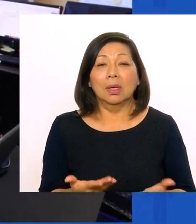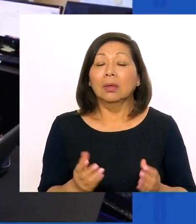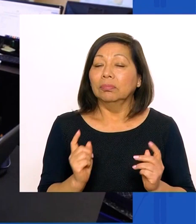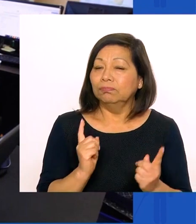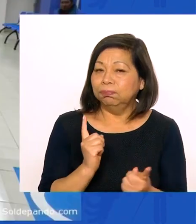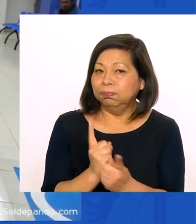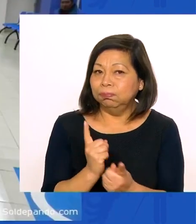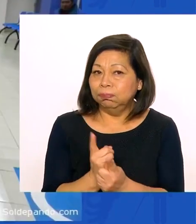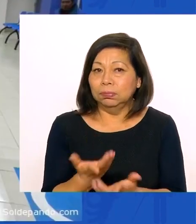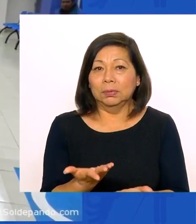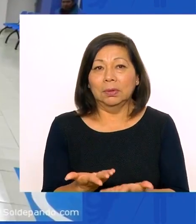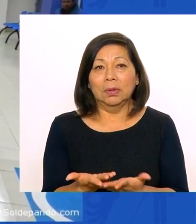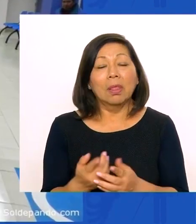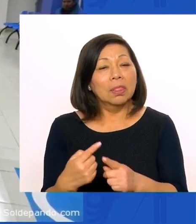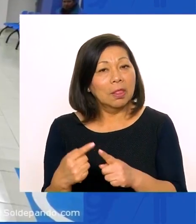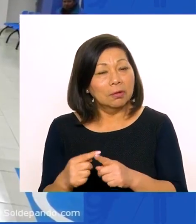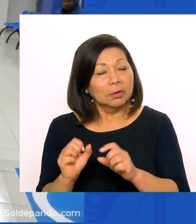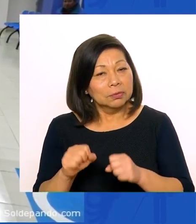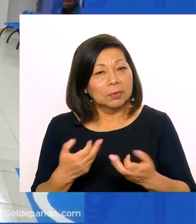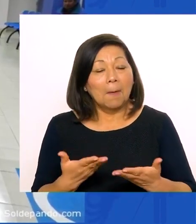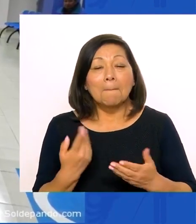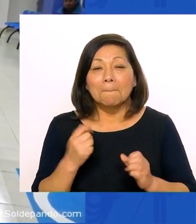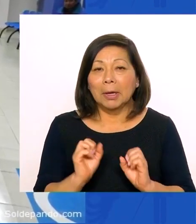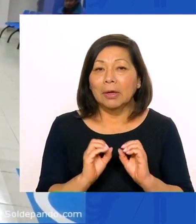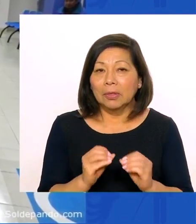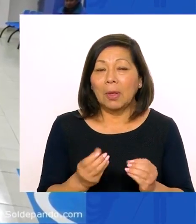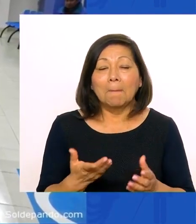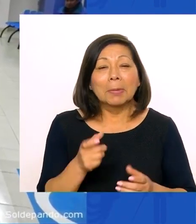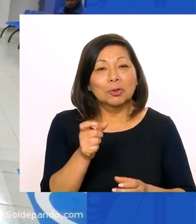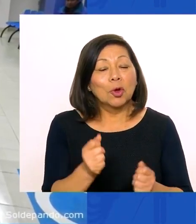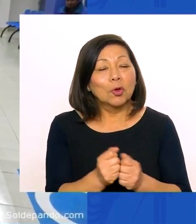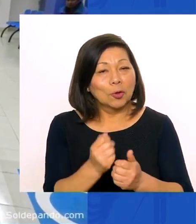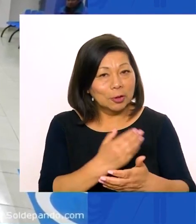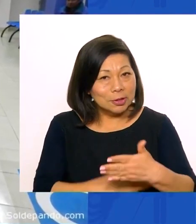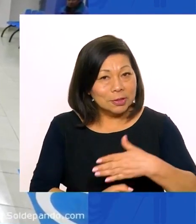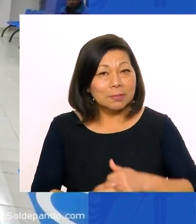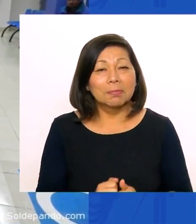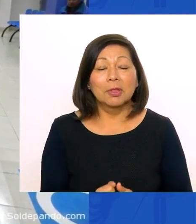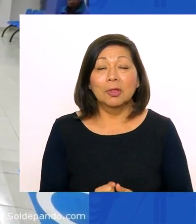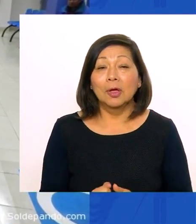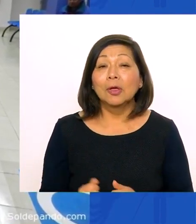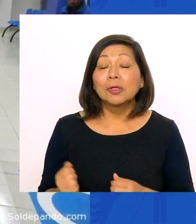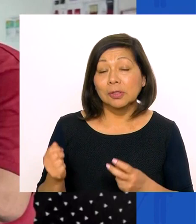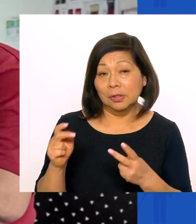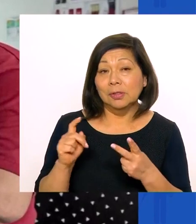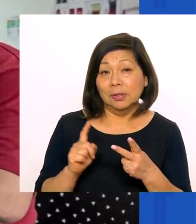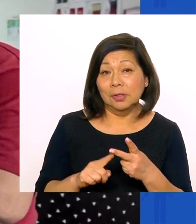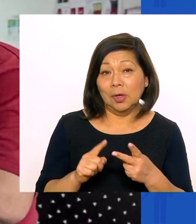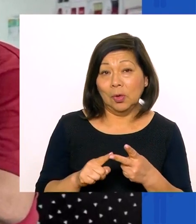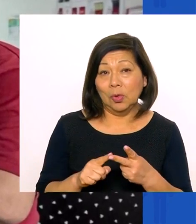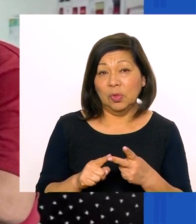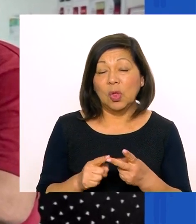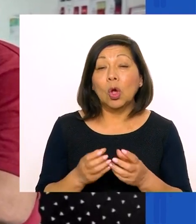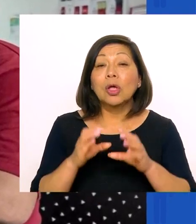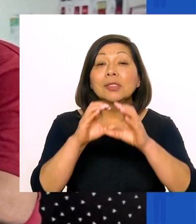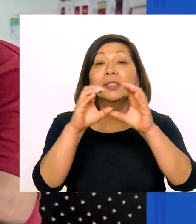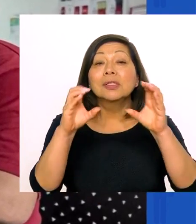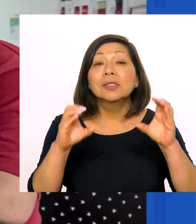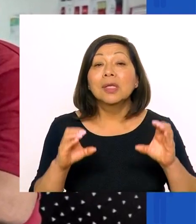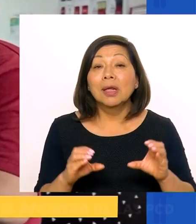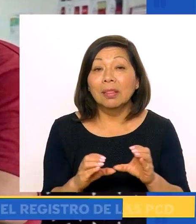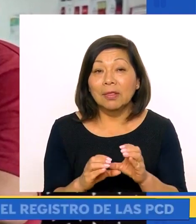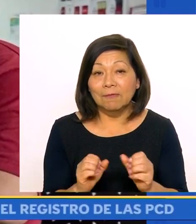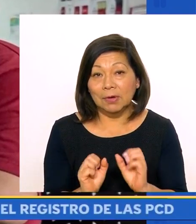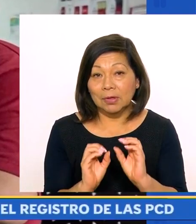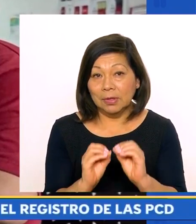decente, pero también bien valorado, esté presente en diversas posibilidades para nuestras personas con discapacidad. El segundo